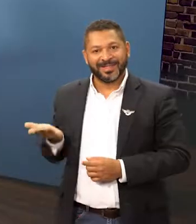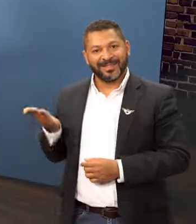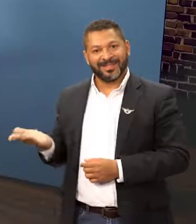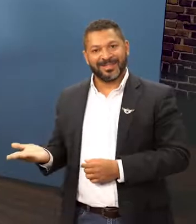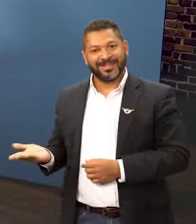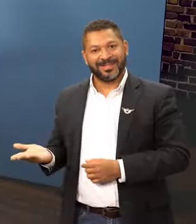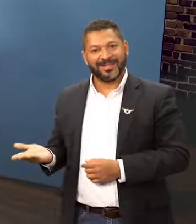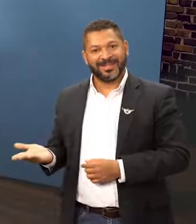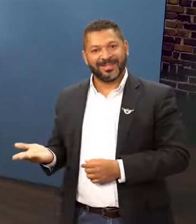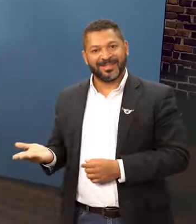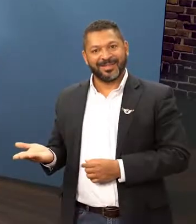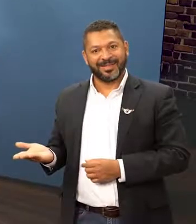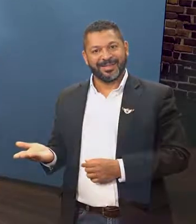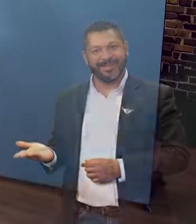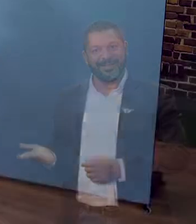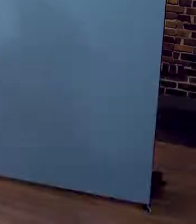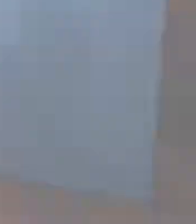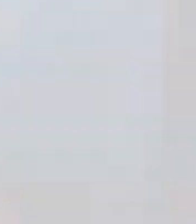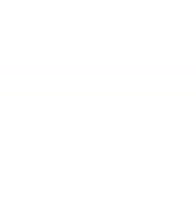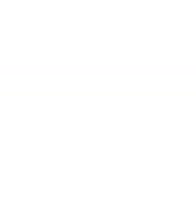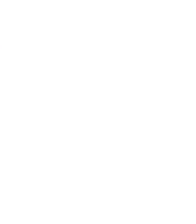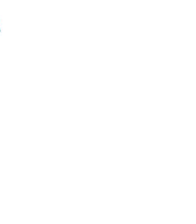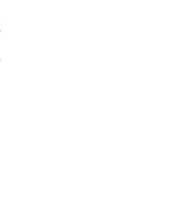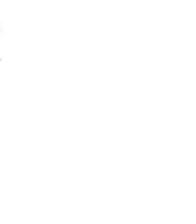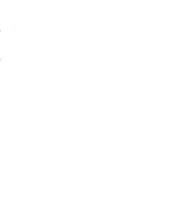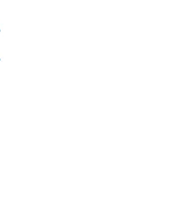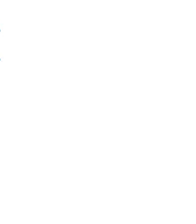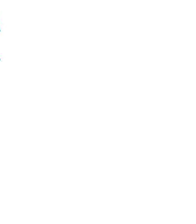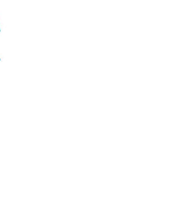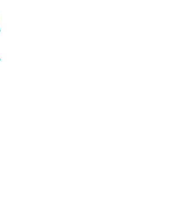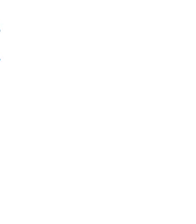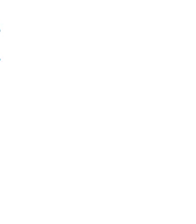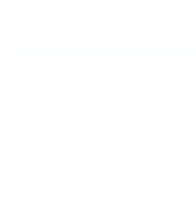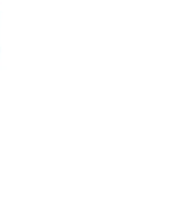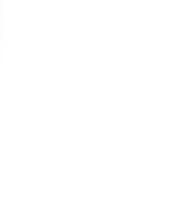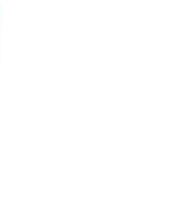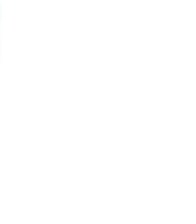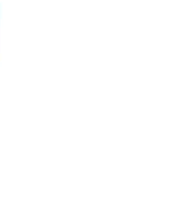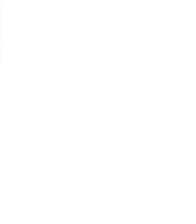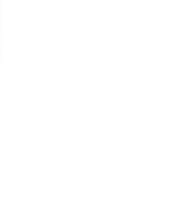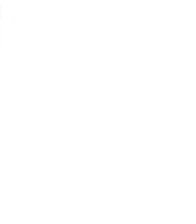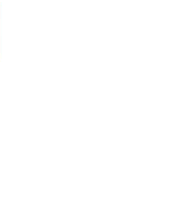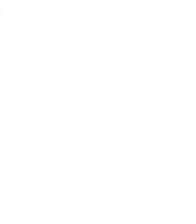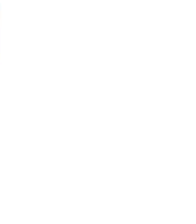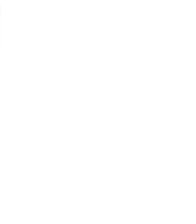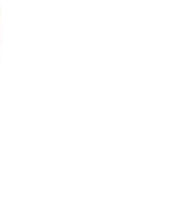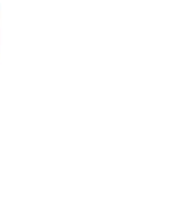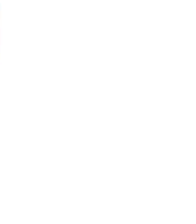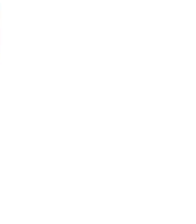.ciudadanidadigital.gov.co ¡Gracias! ¡Gracias! ¡Gracias!